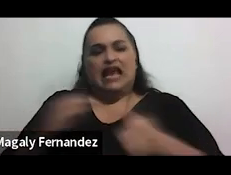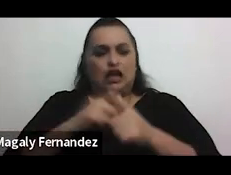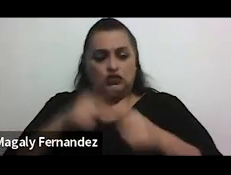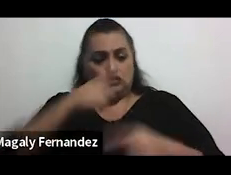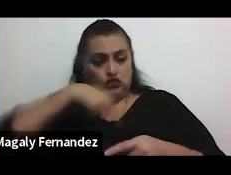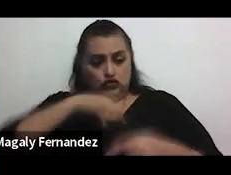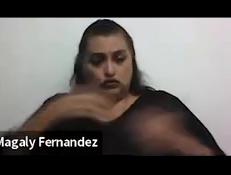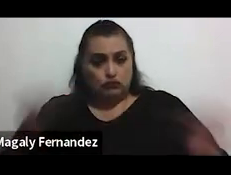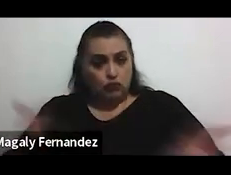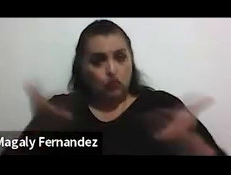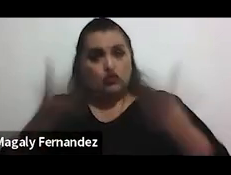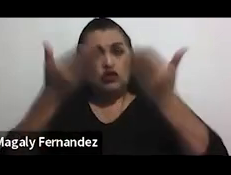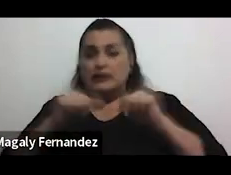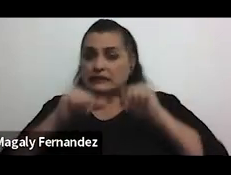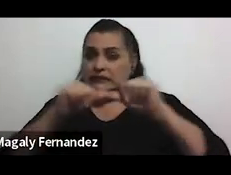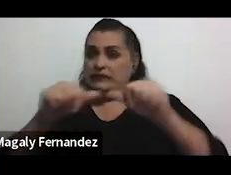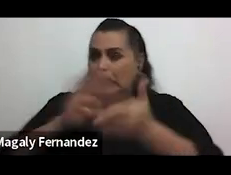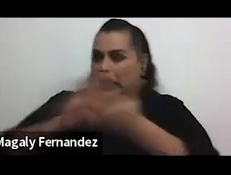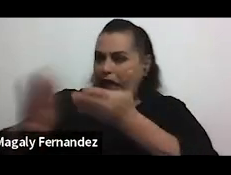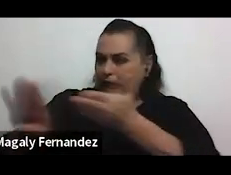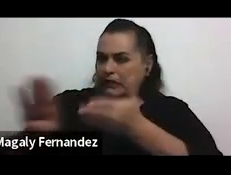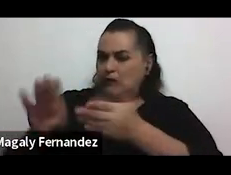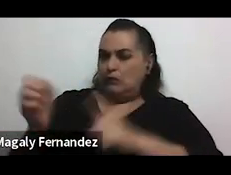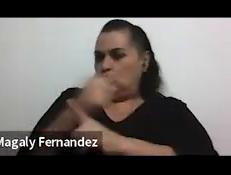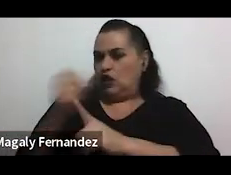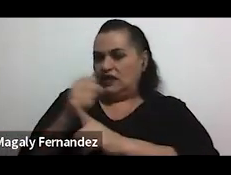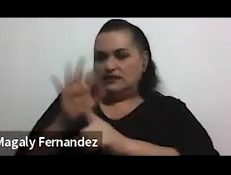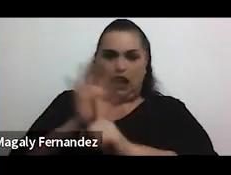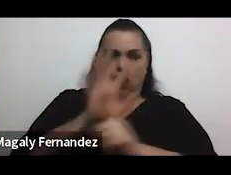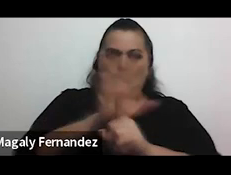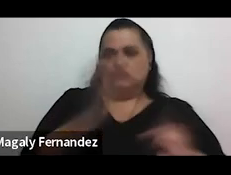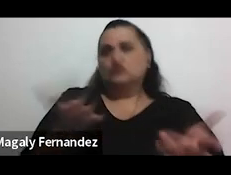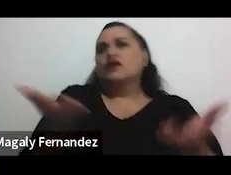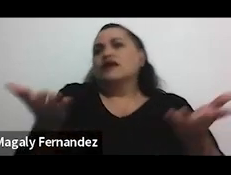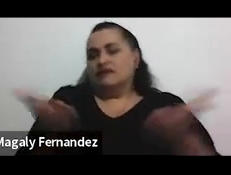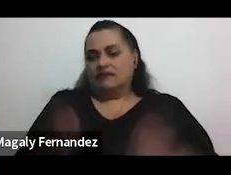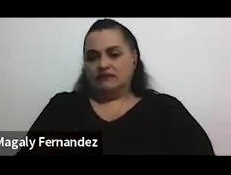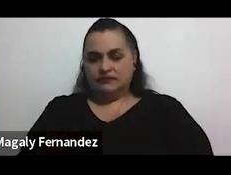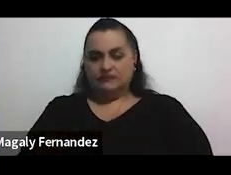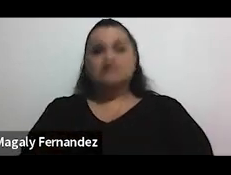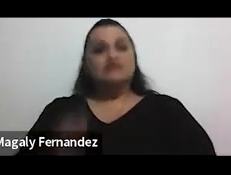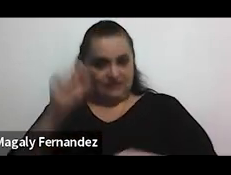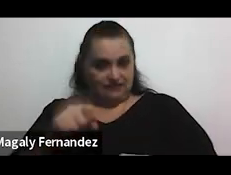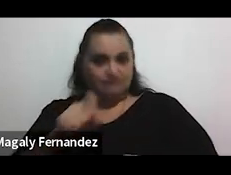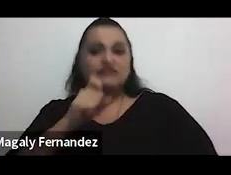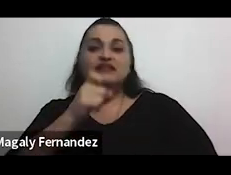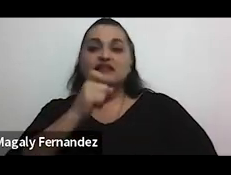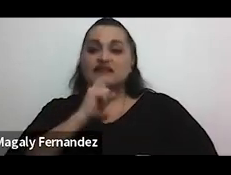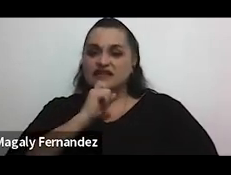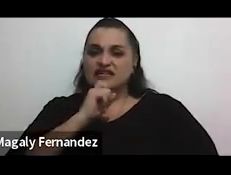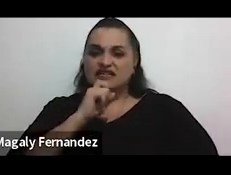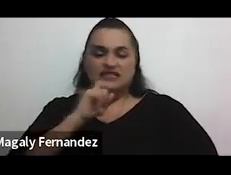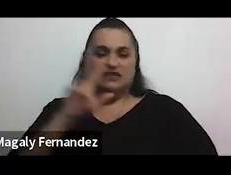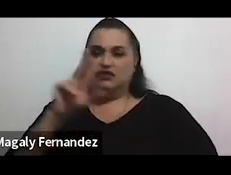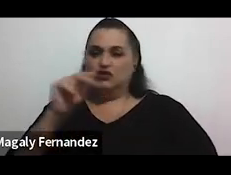a seguir eliminando la violencia y el acoso? claro es muy difícil no sentir la